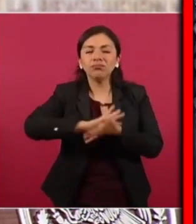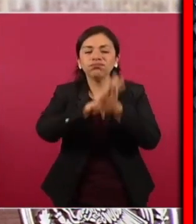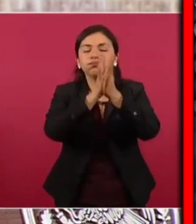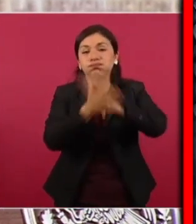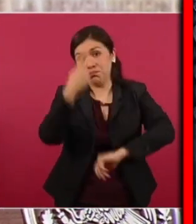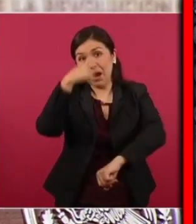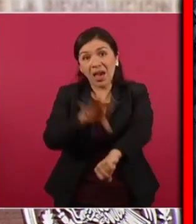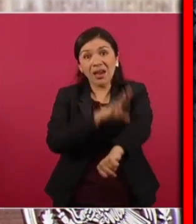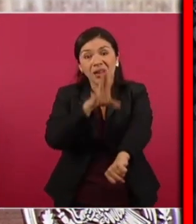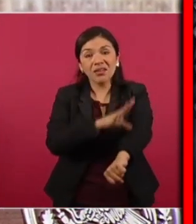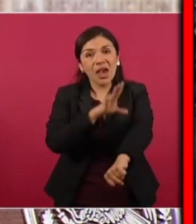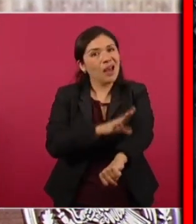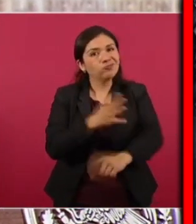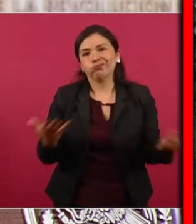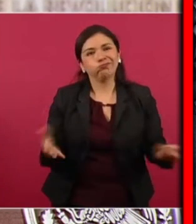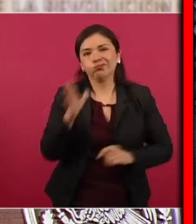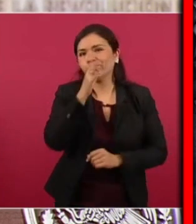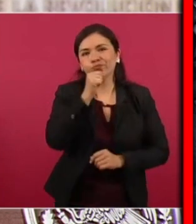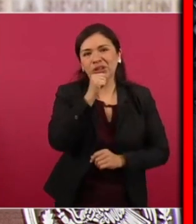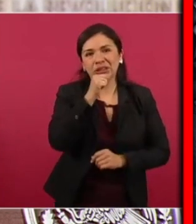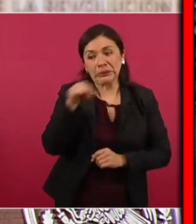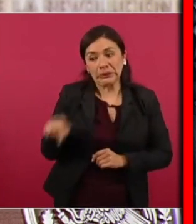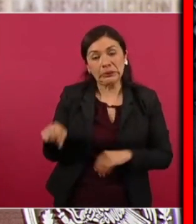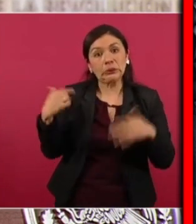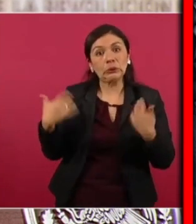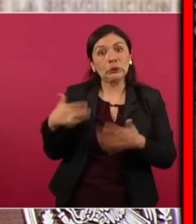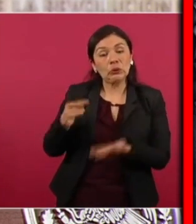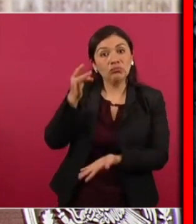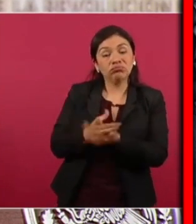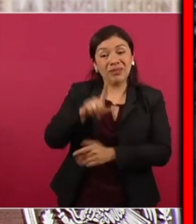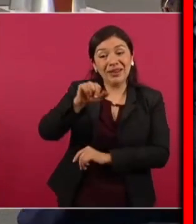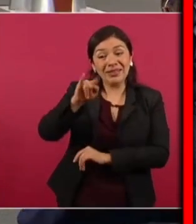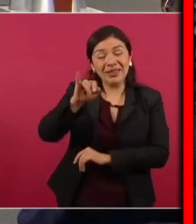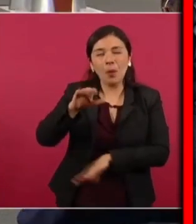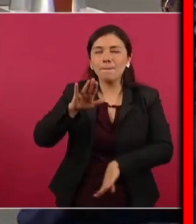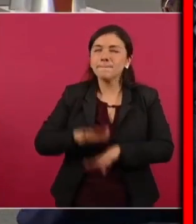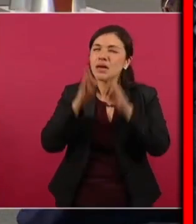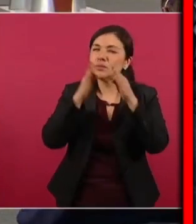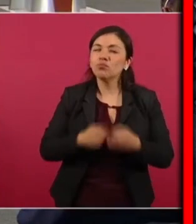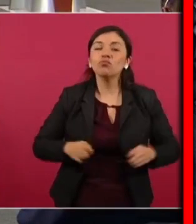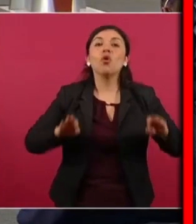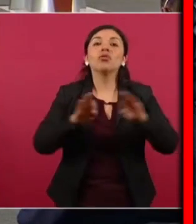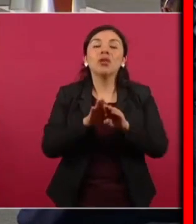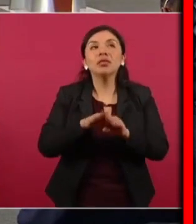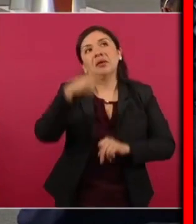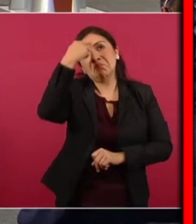es un material básico para